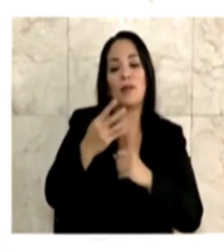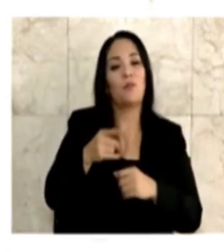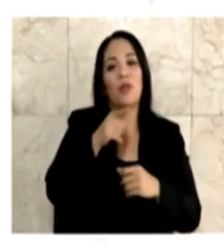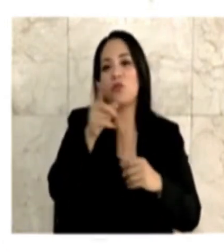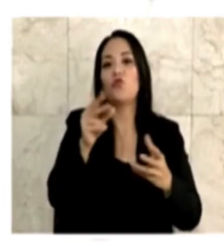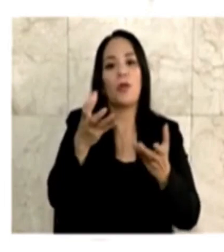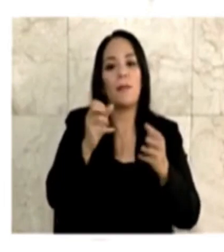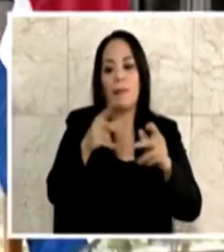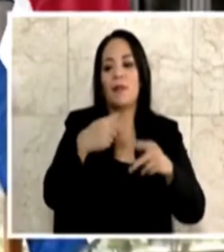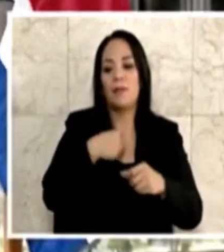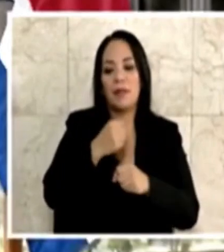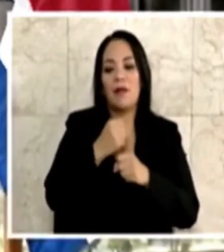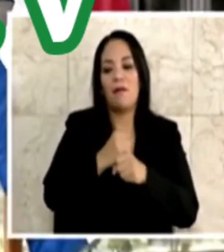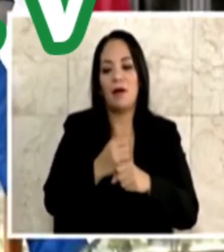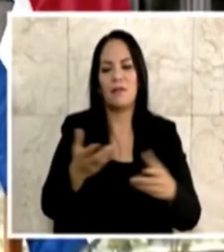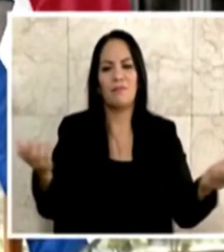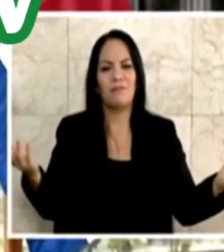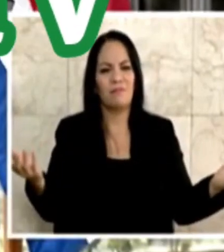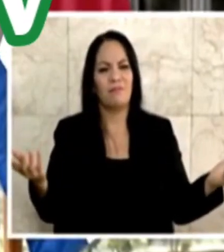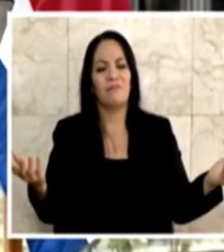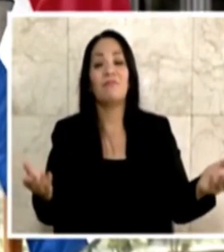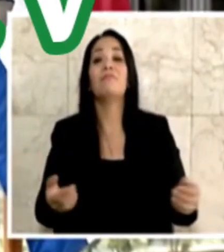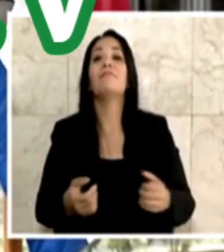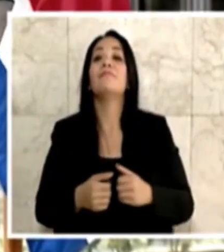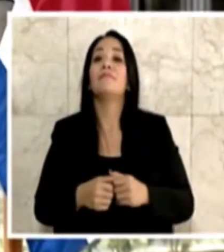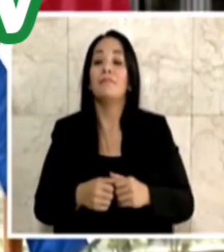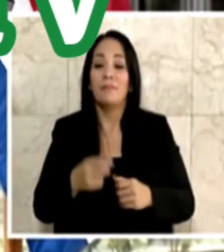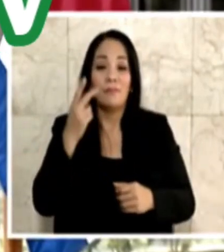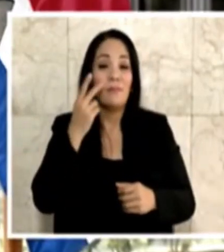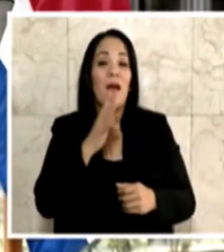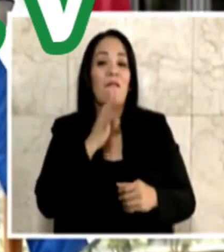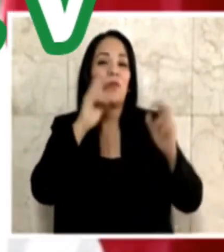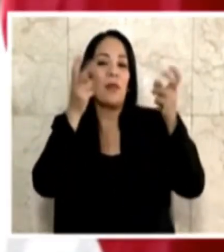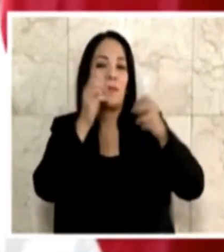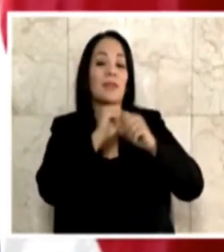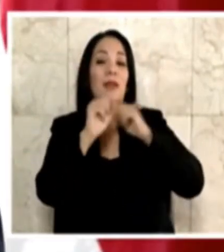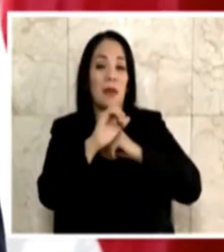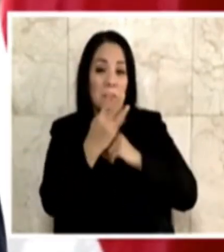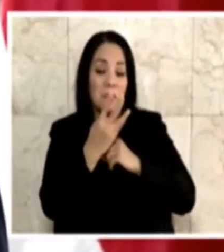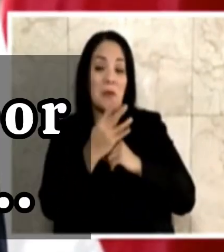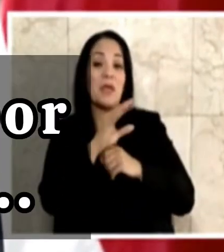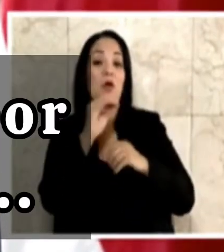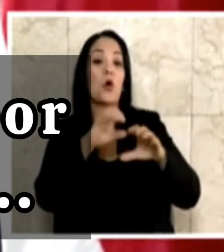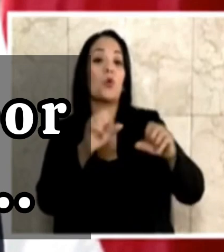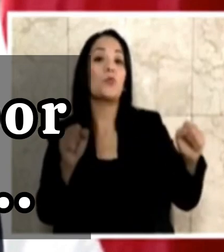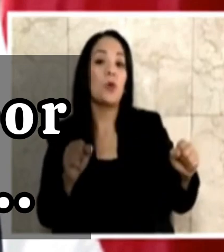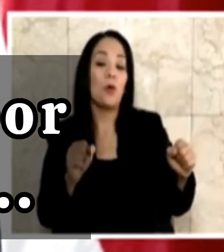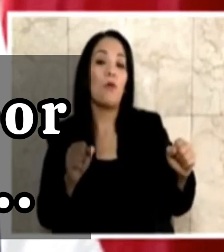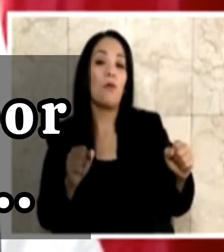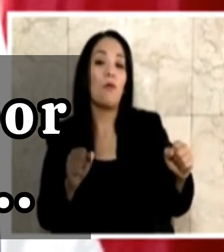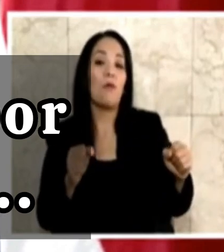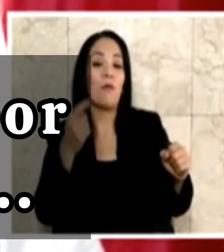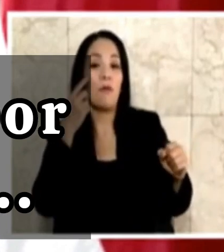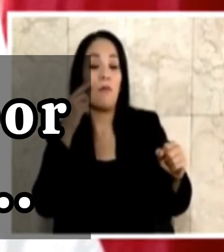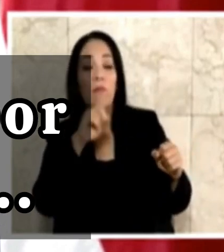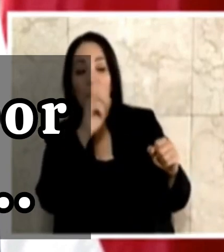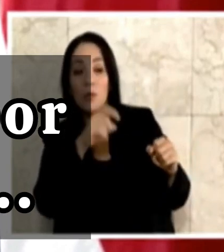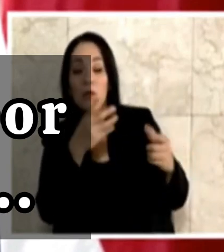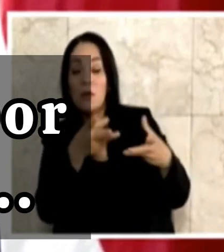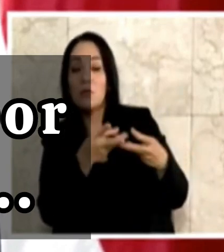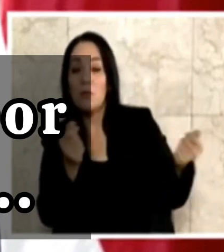Ah, y hablando de la sala constitucional y de corrupción, ya le resolvieron el tema del